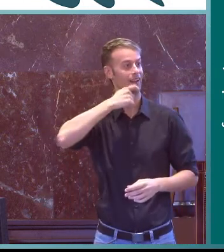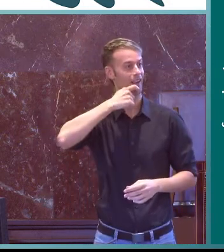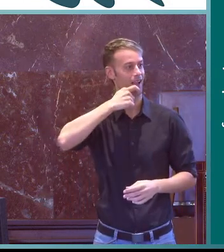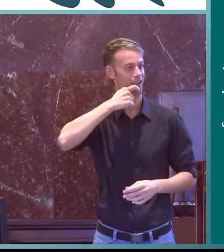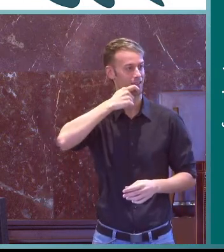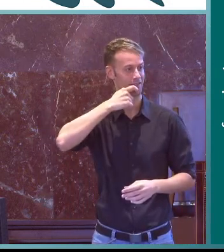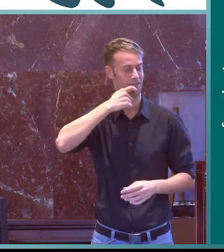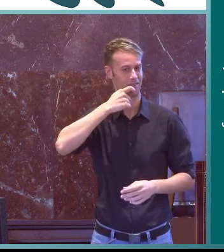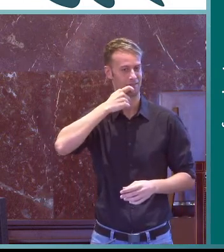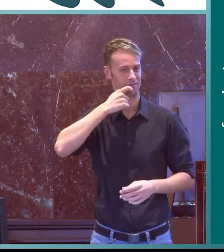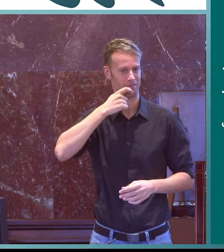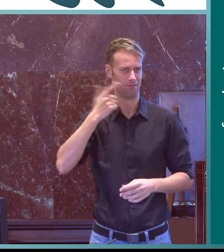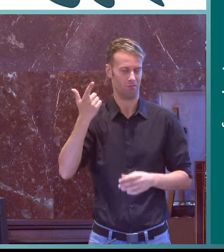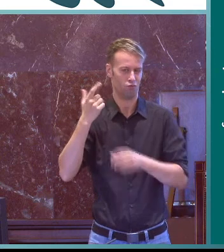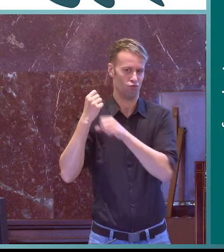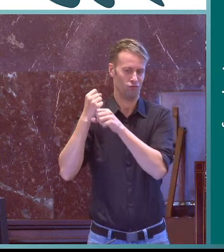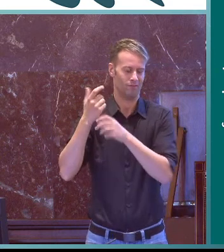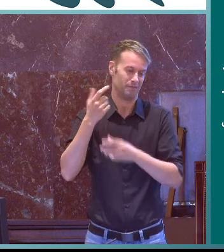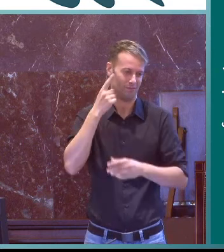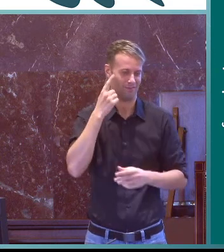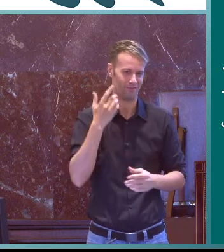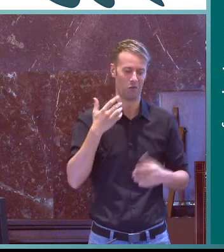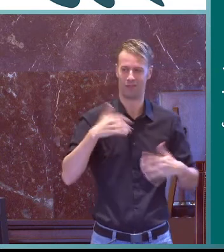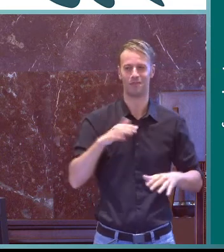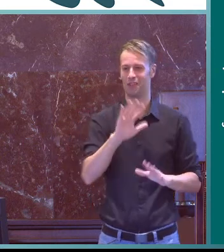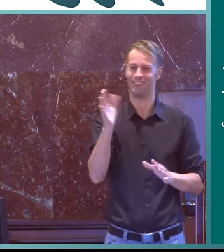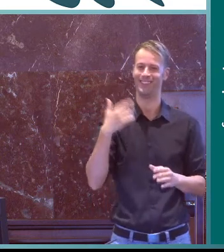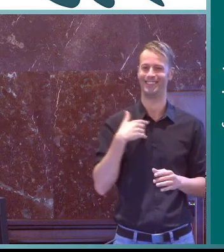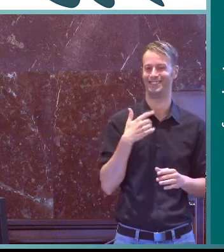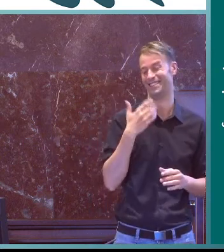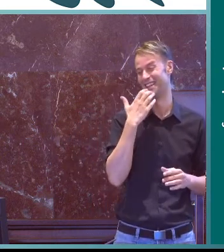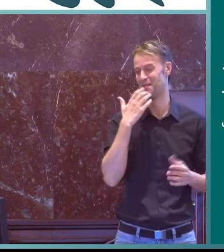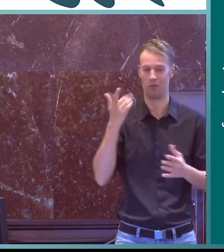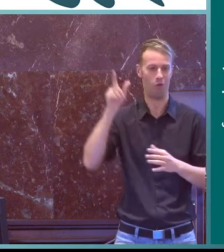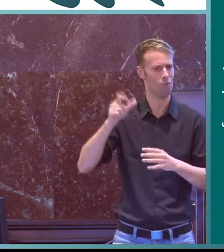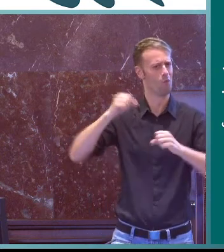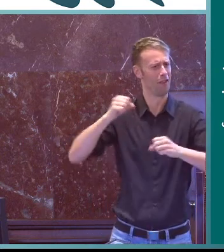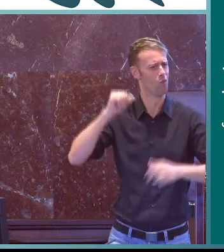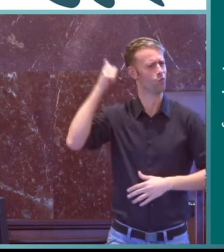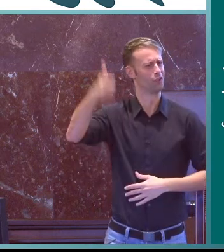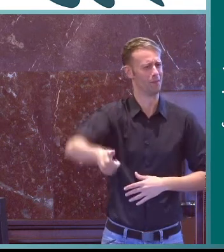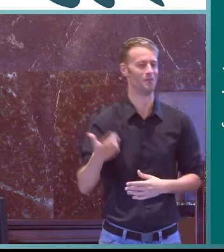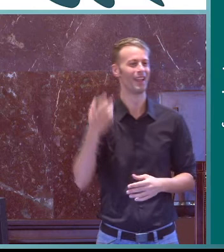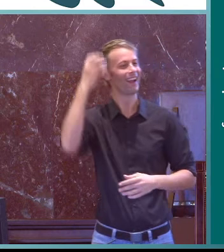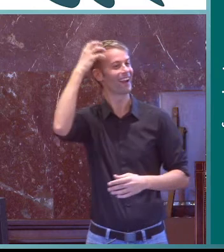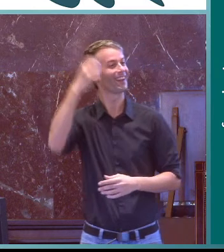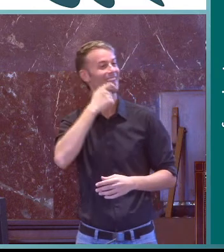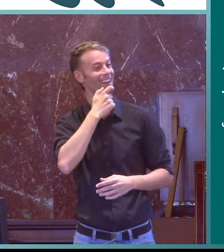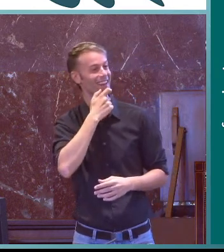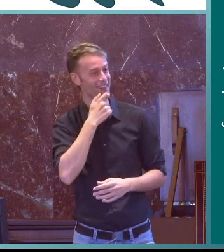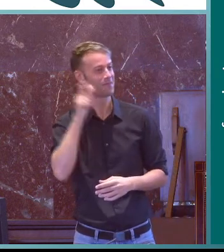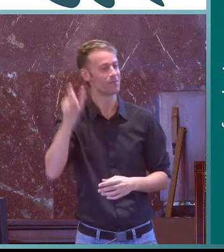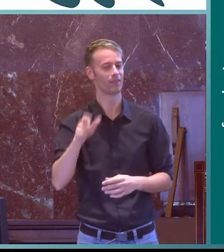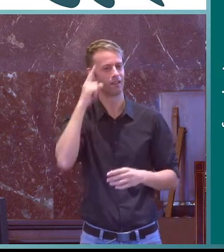dice imaginaros la reina de Inglaterra bueno bueno a ver un ejemplo una persona mayor